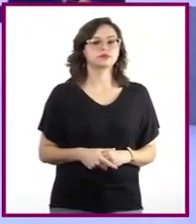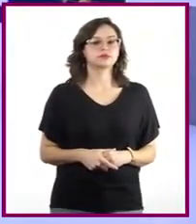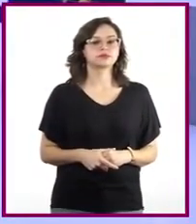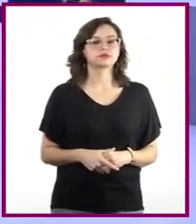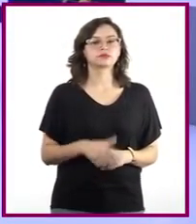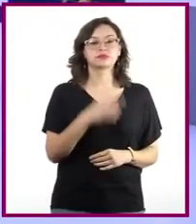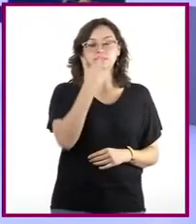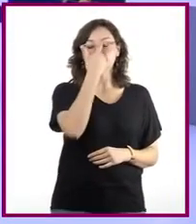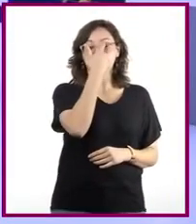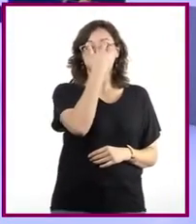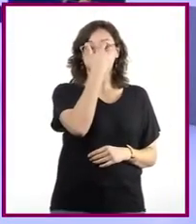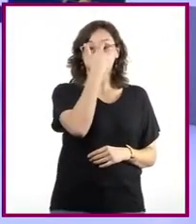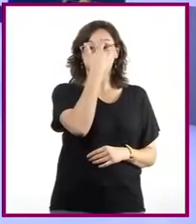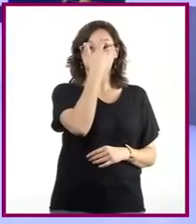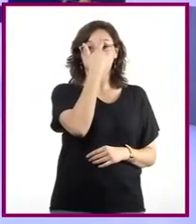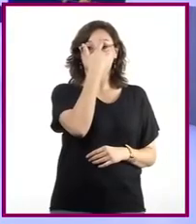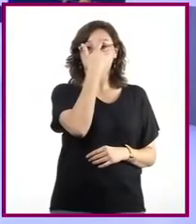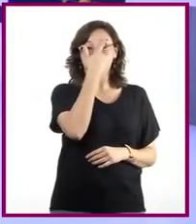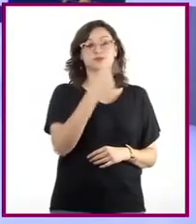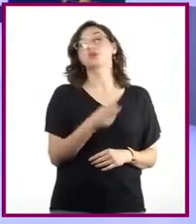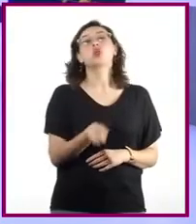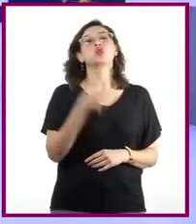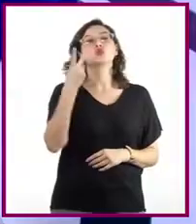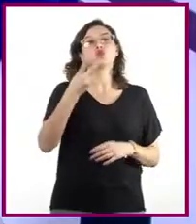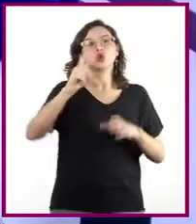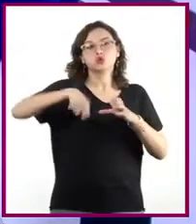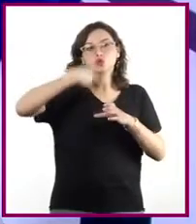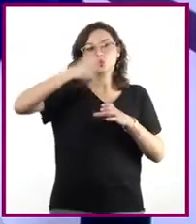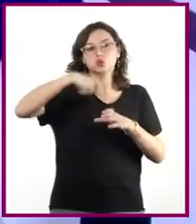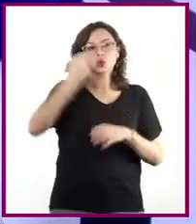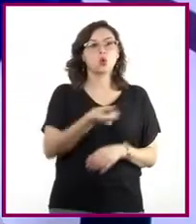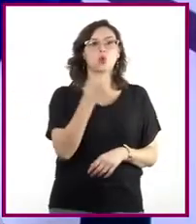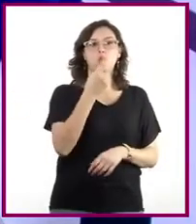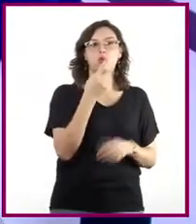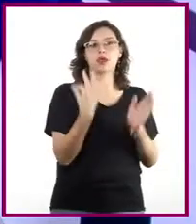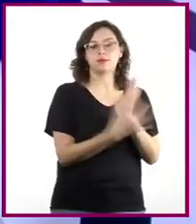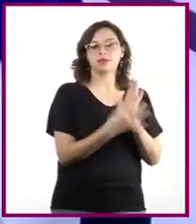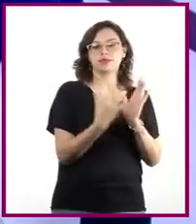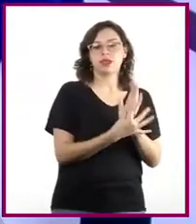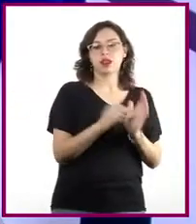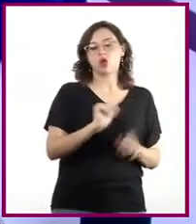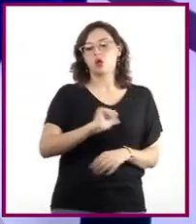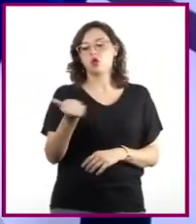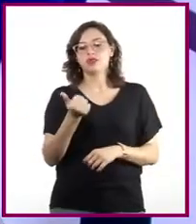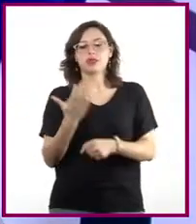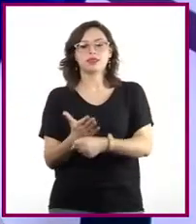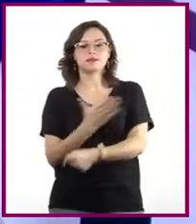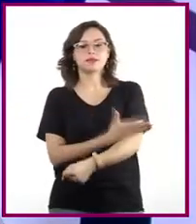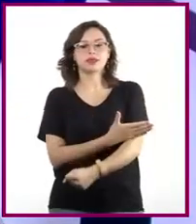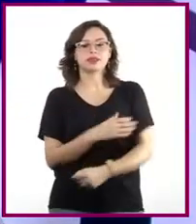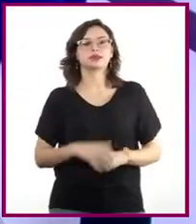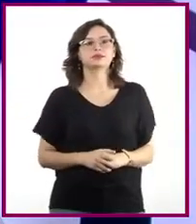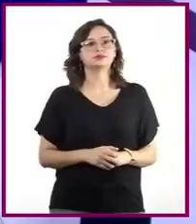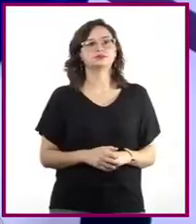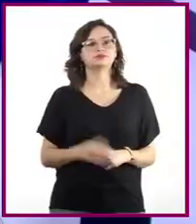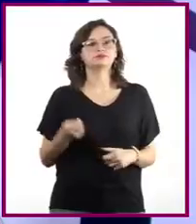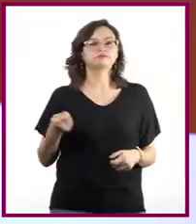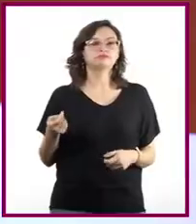Se toman dos cucharas, una de metal y otra de madera, y golpeamos con las dos